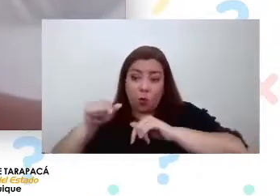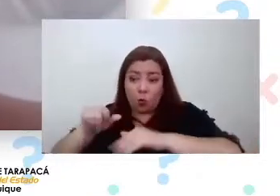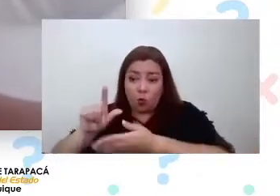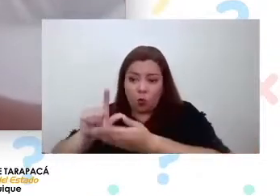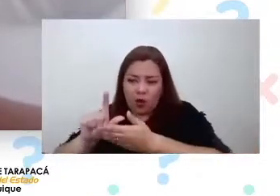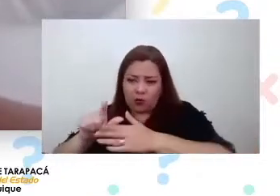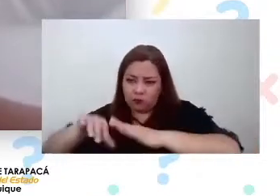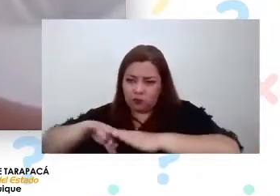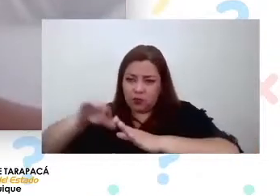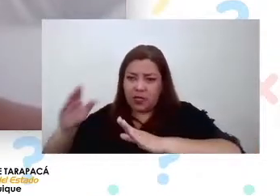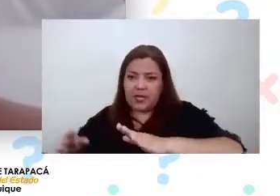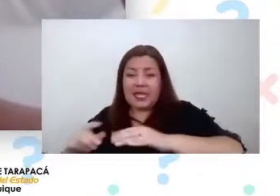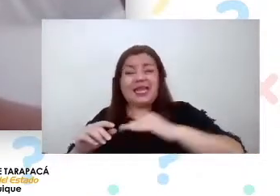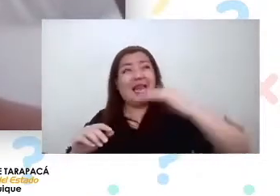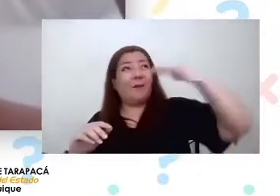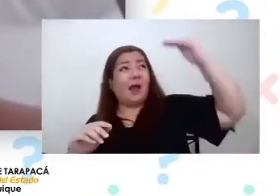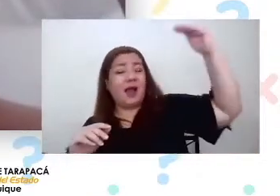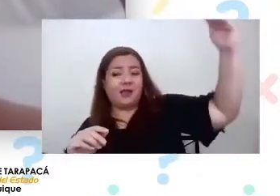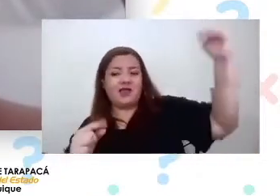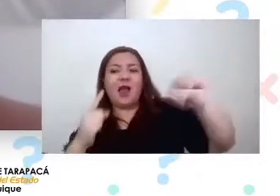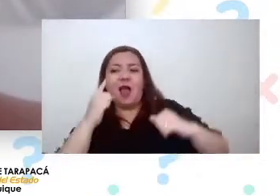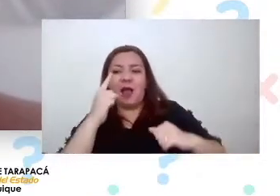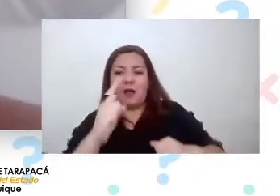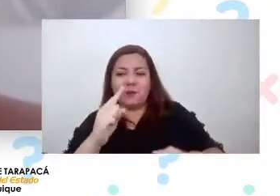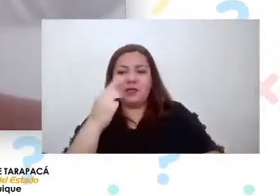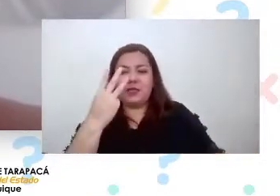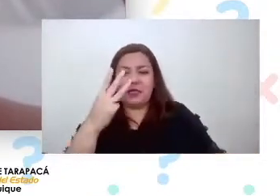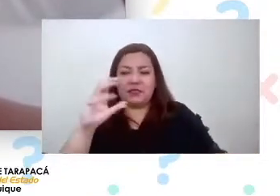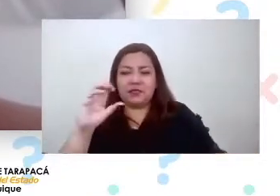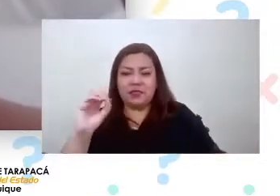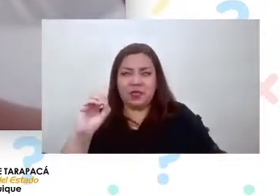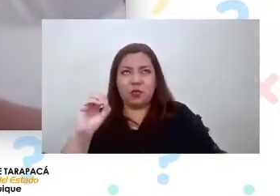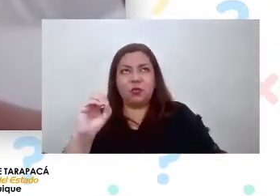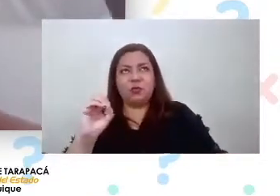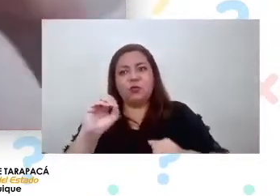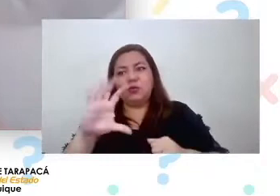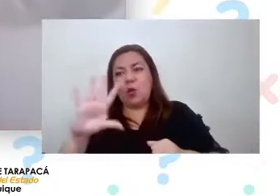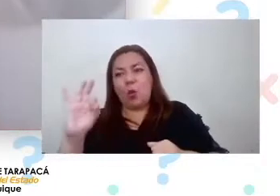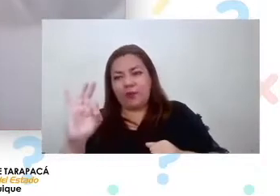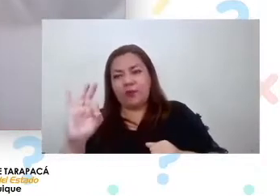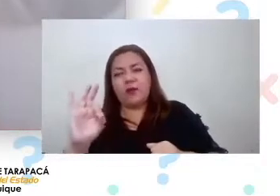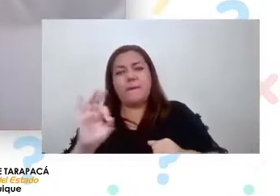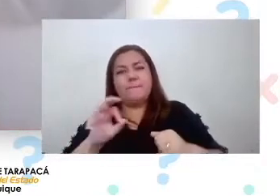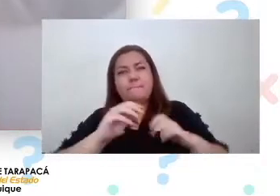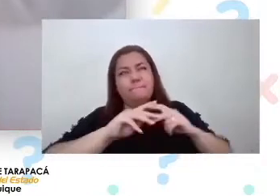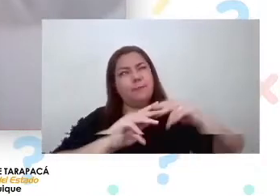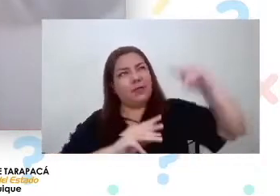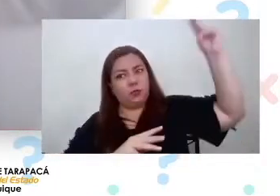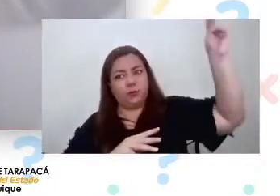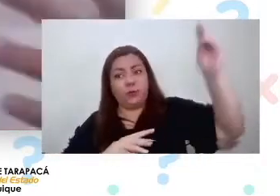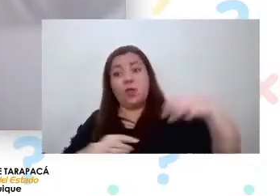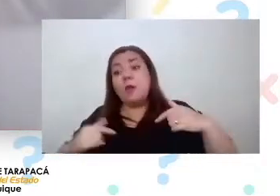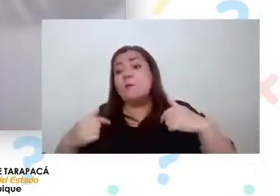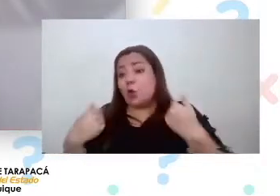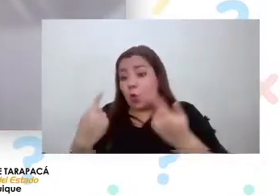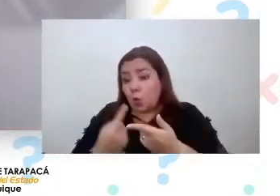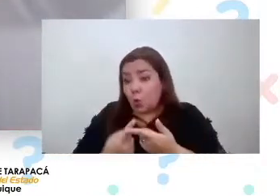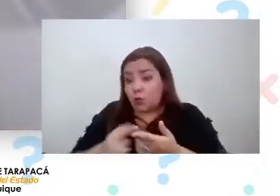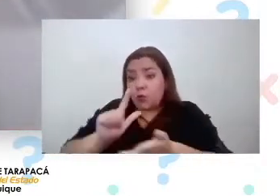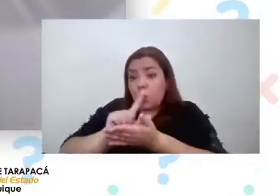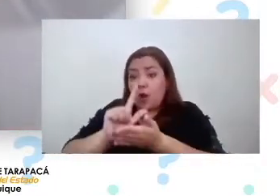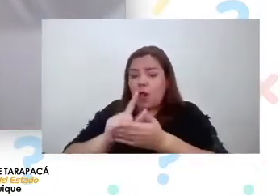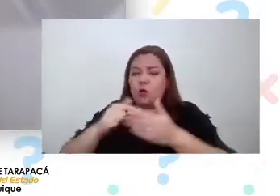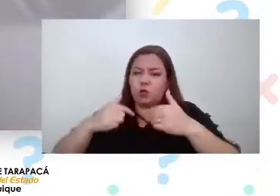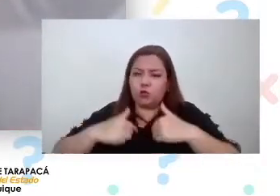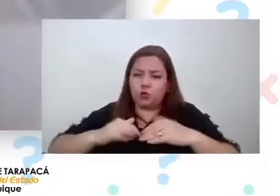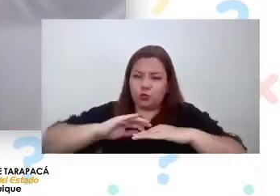más alta a 1.350 metros de altura pero la estación Atacama se encuentra en el sector donde hay mayor